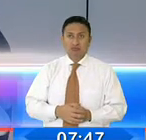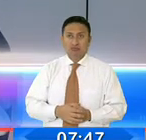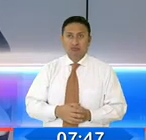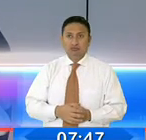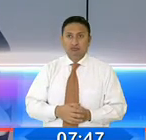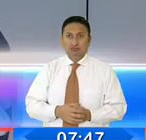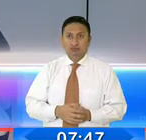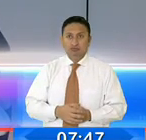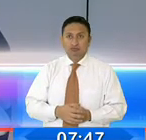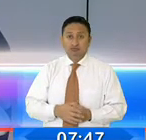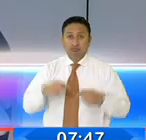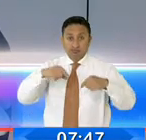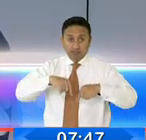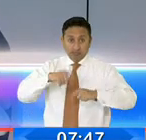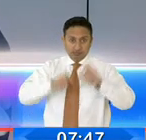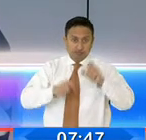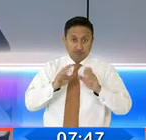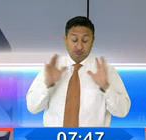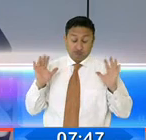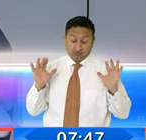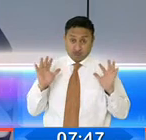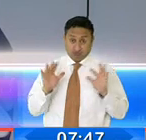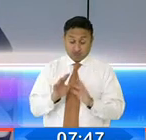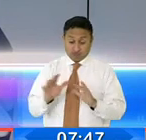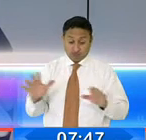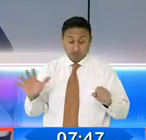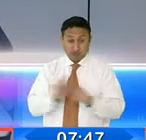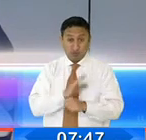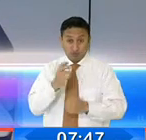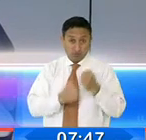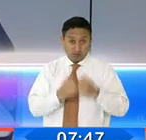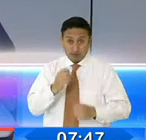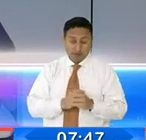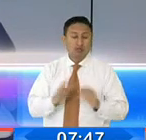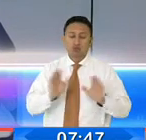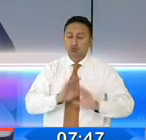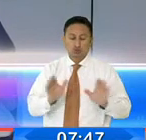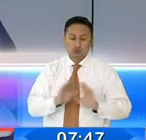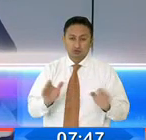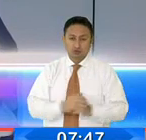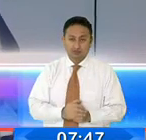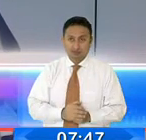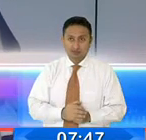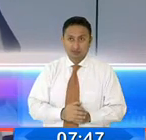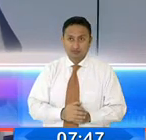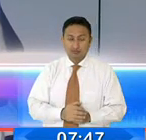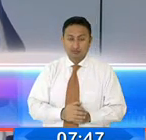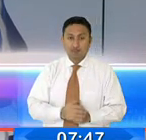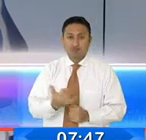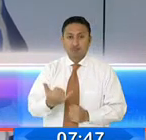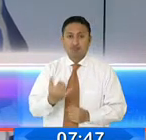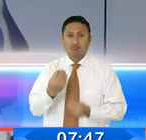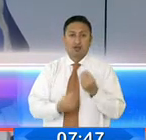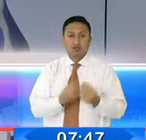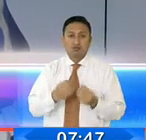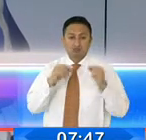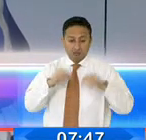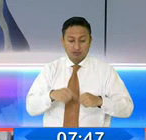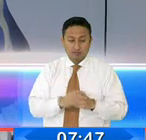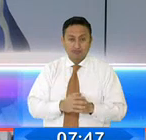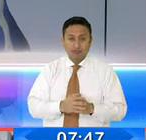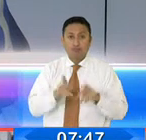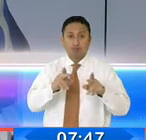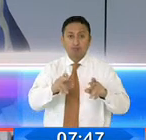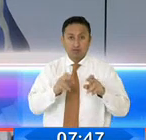no queremos que exista esta aglomeración en los últimos días y vamos a extender